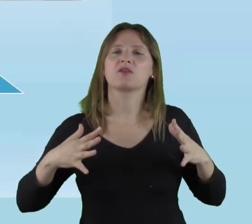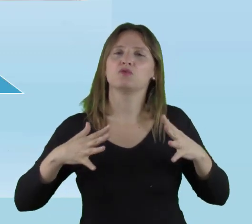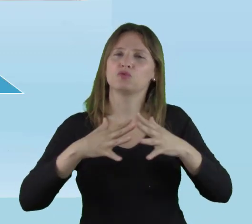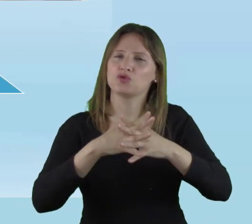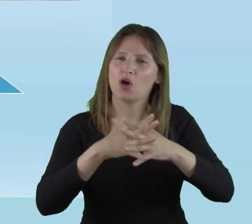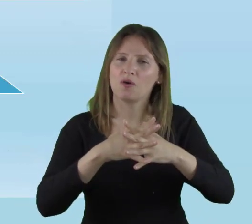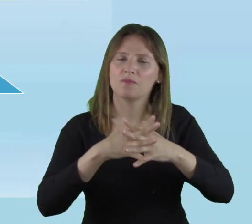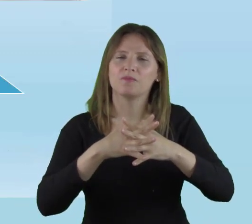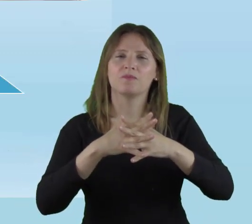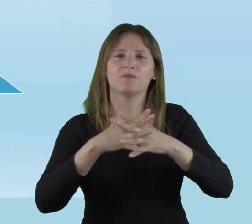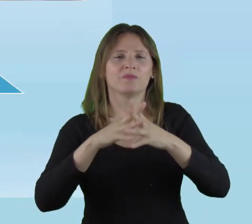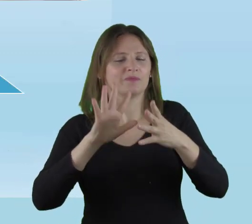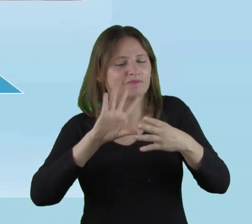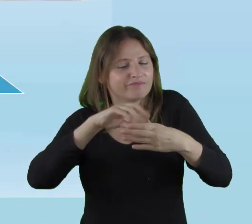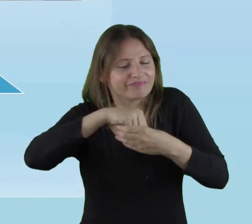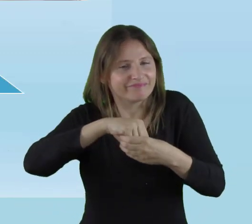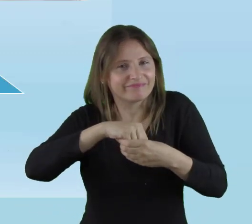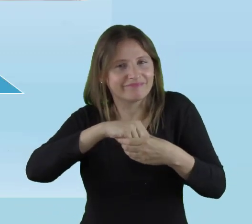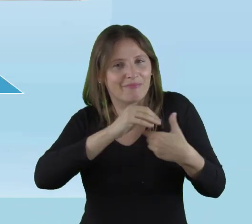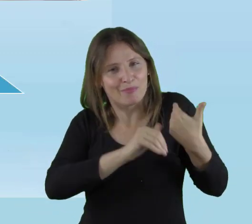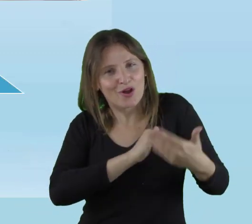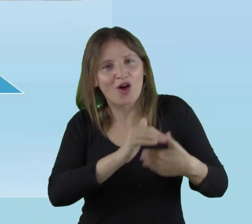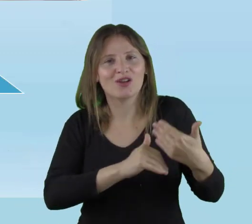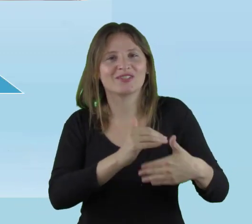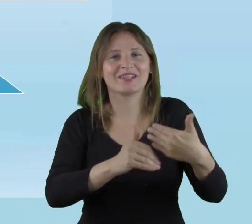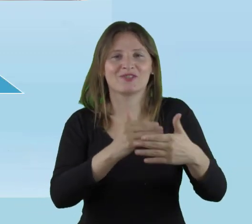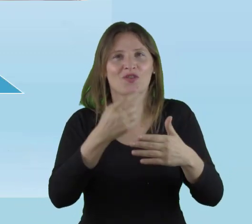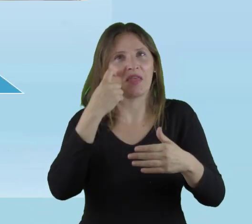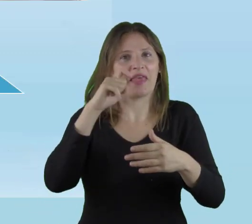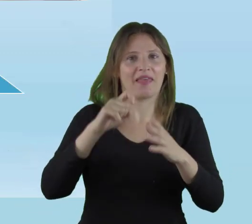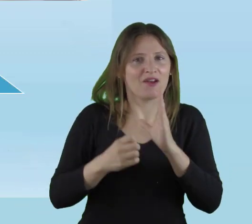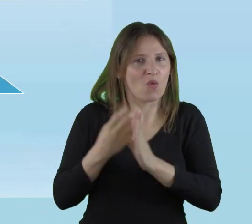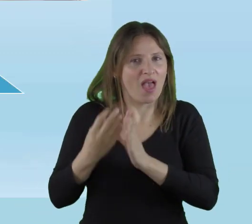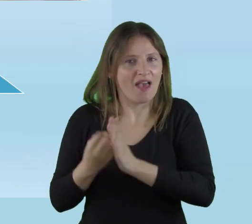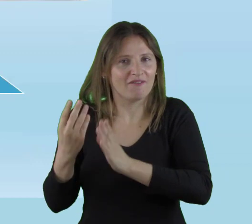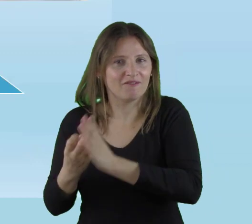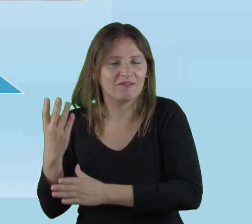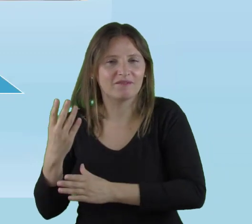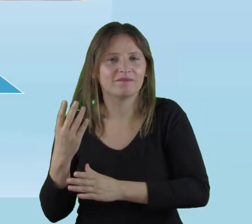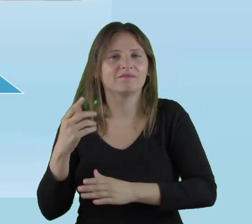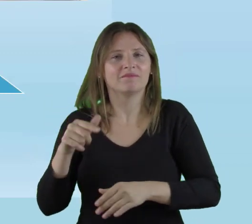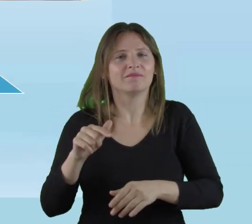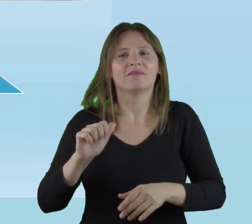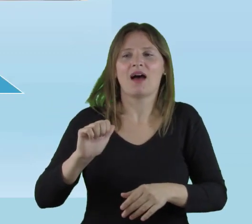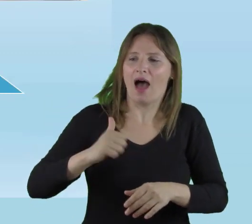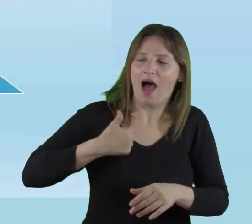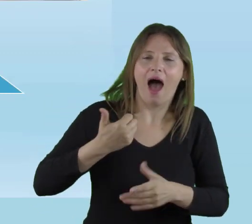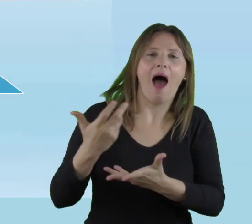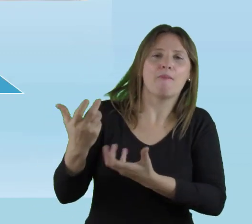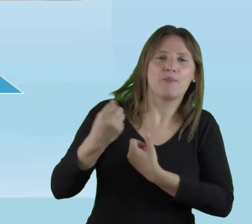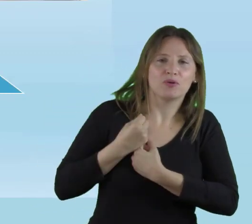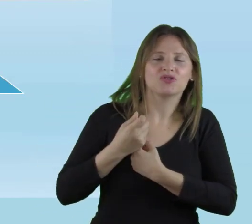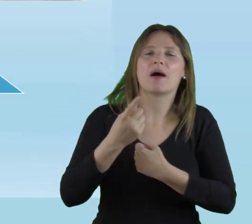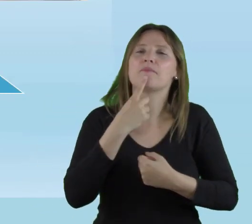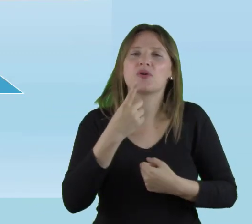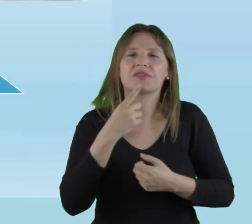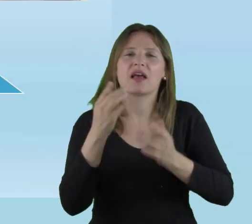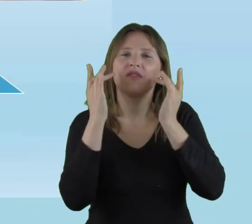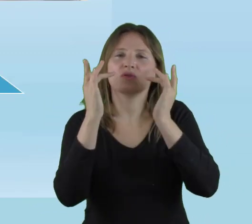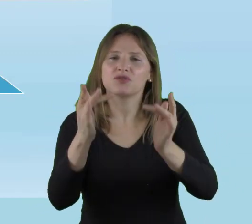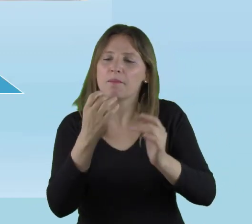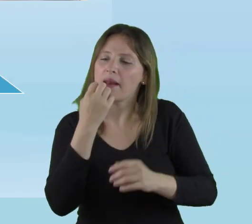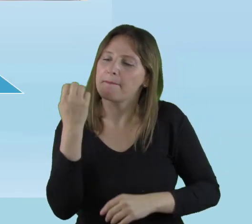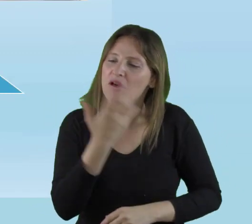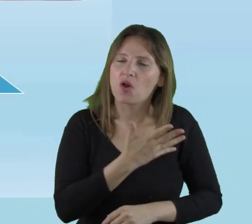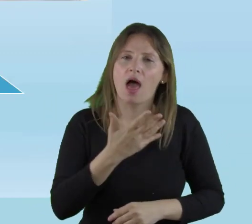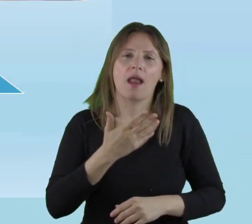la inclusión sea parte del proceso de la innovación por medio de las políticas para